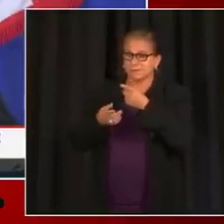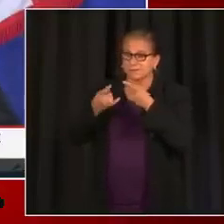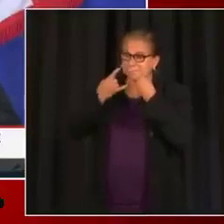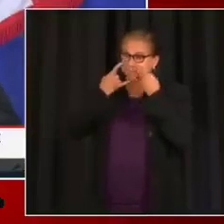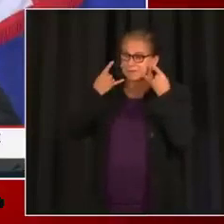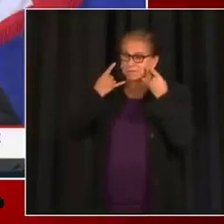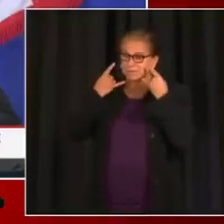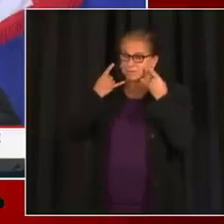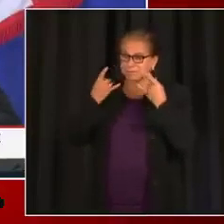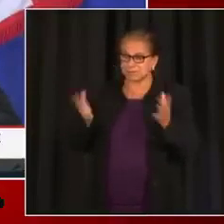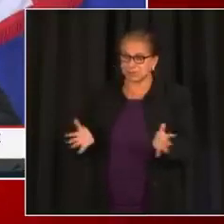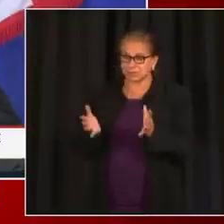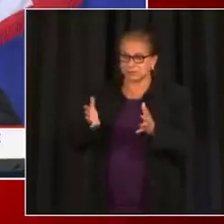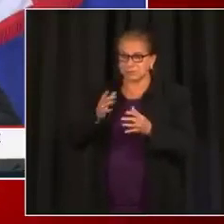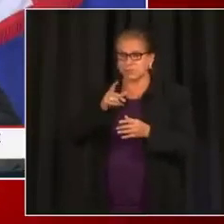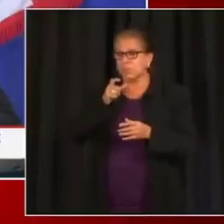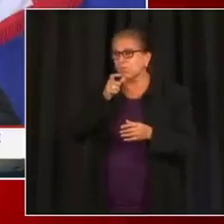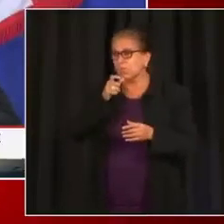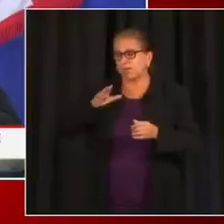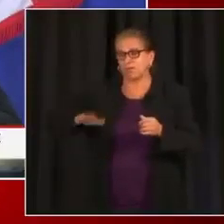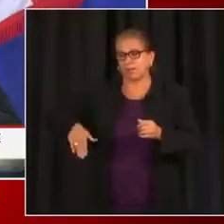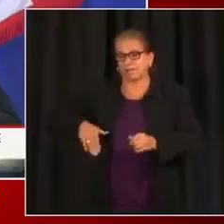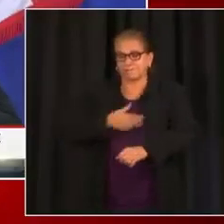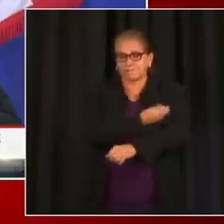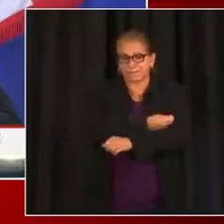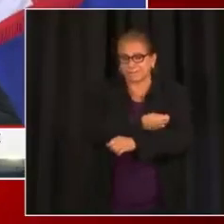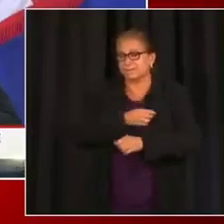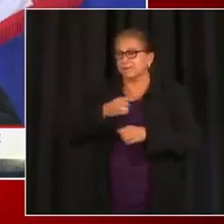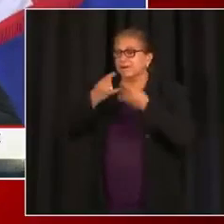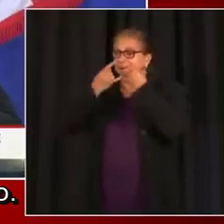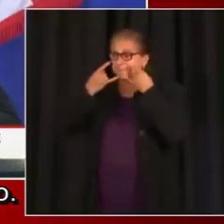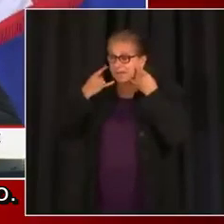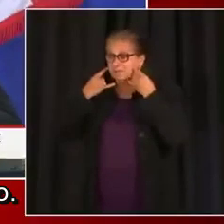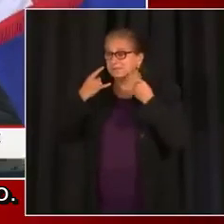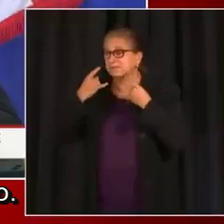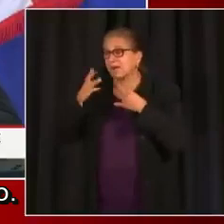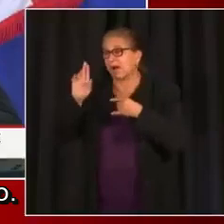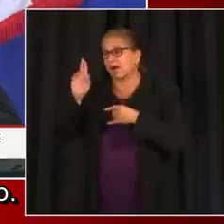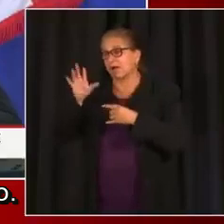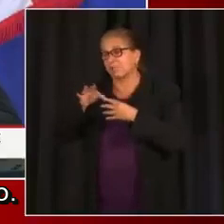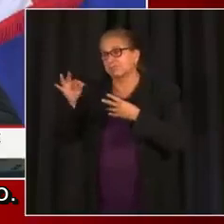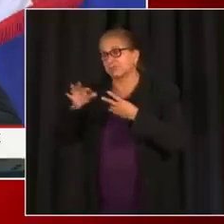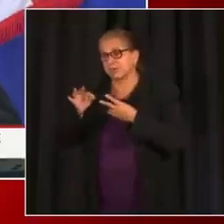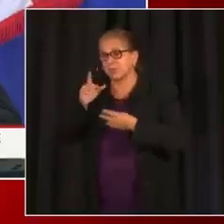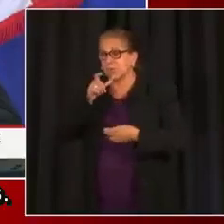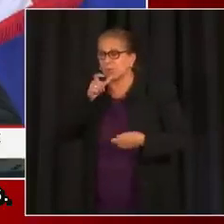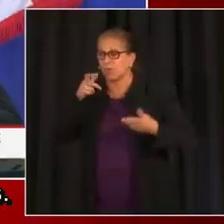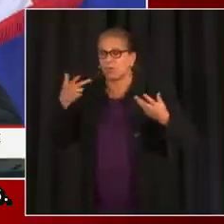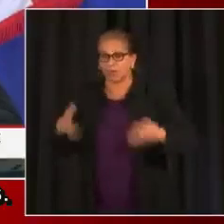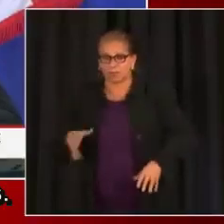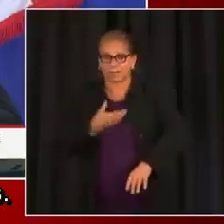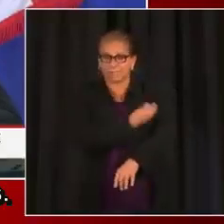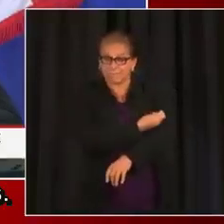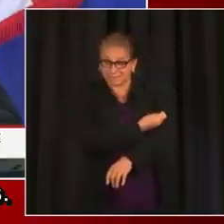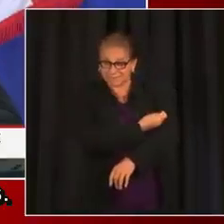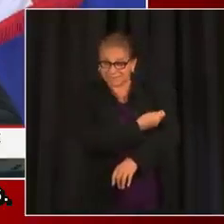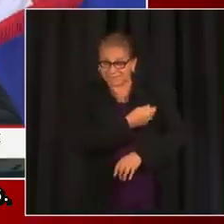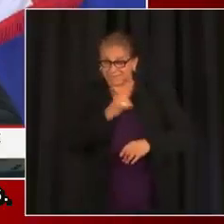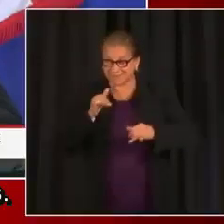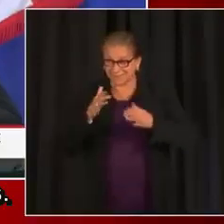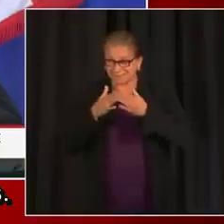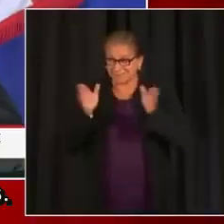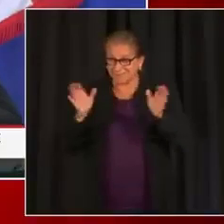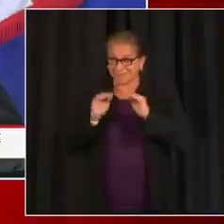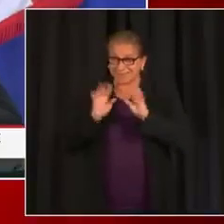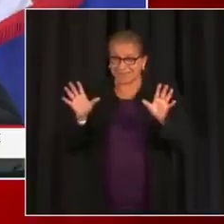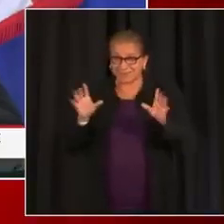Si la doctora Nesbitt dice esto, entonces para ellos es muy fácil decirle a sus comensales y a sus trabajadores lo mismo. Así que queremos ser